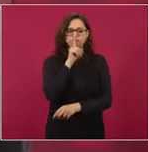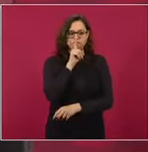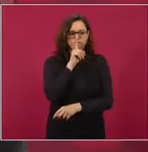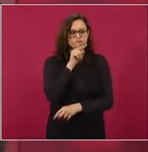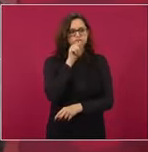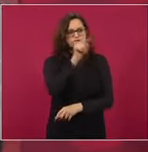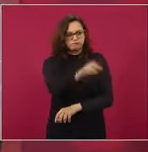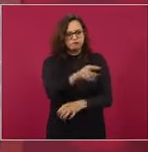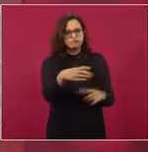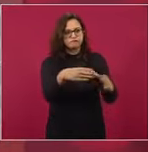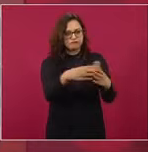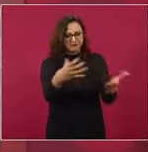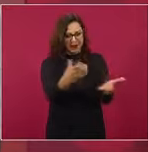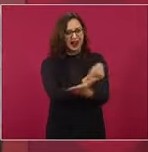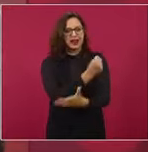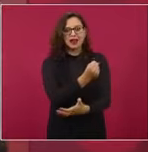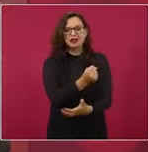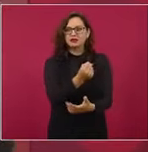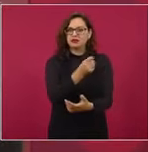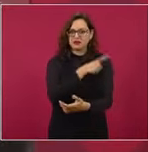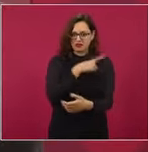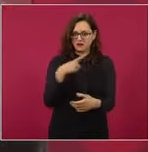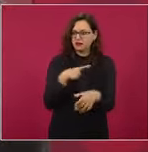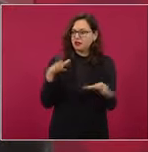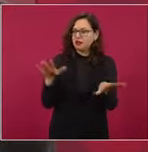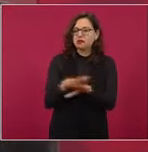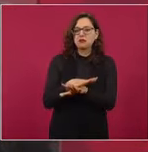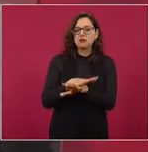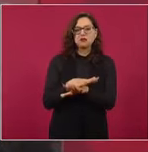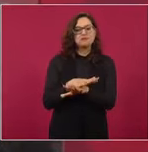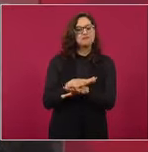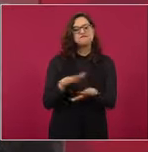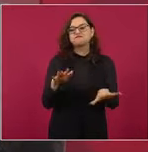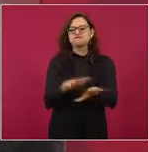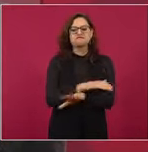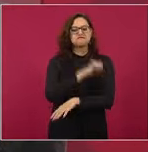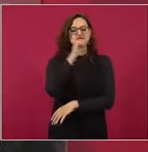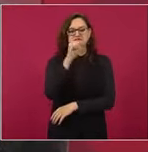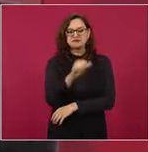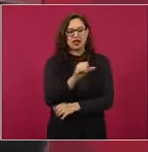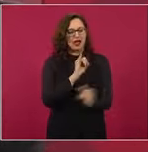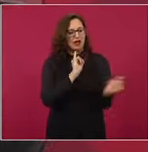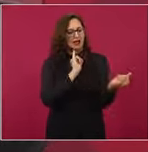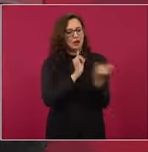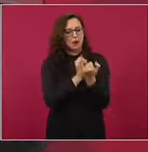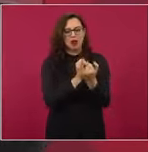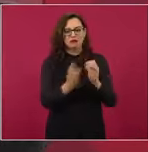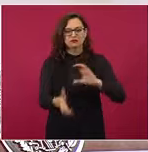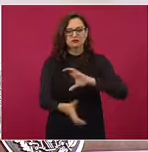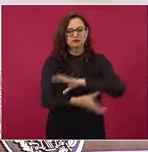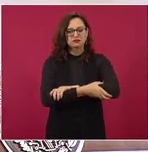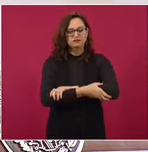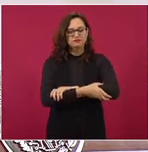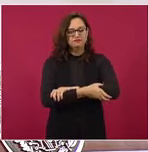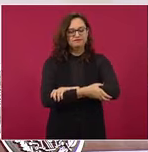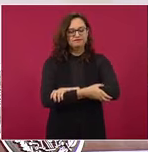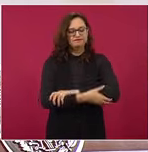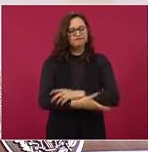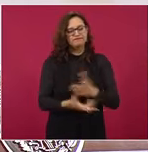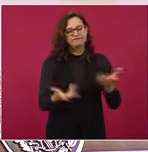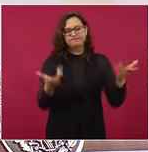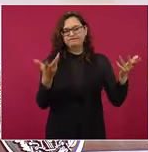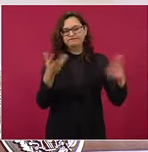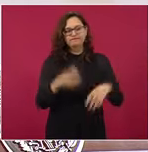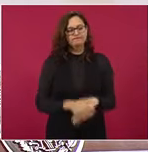y fue más de lo mismo, se aliaron y